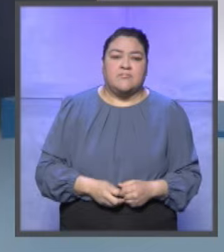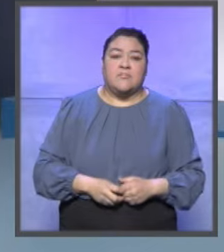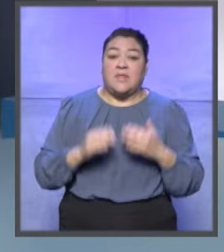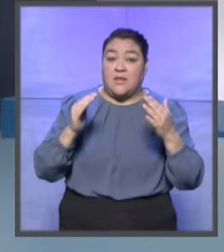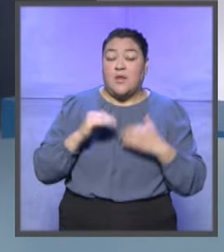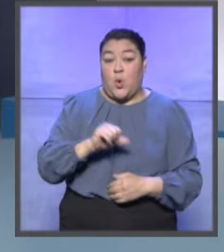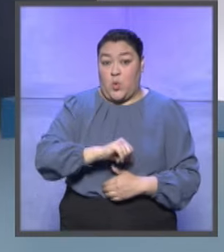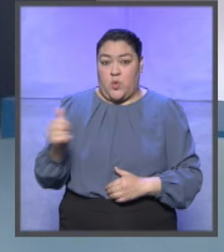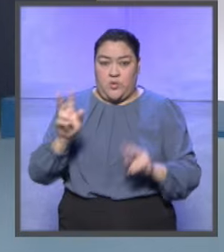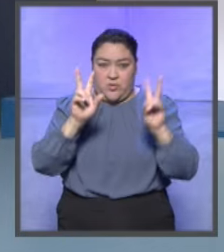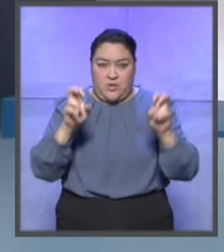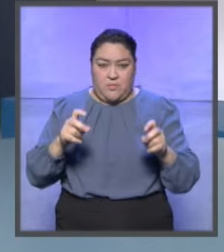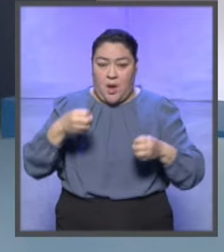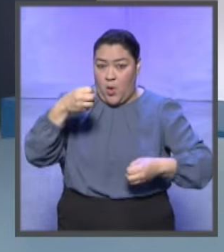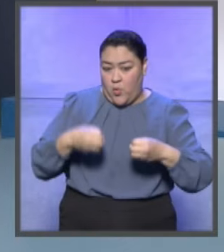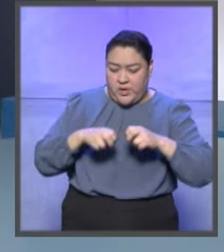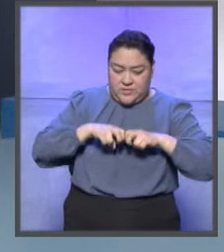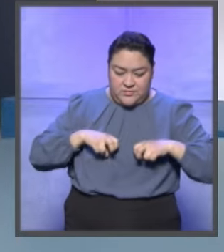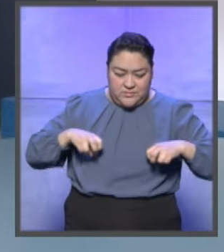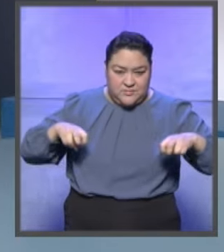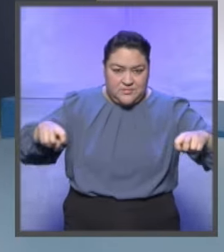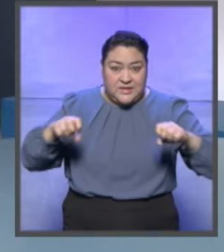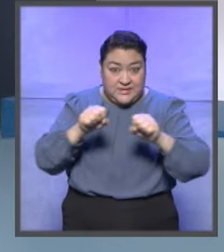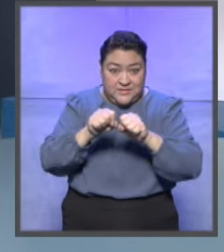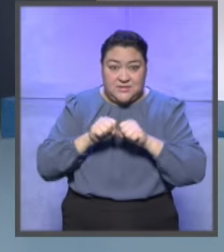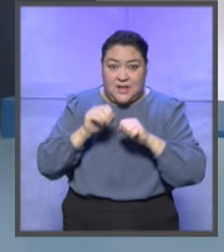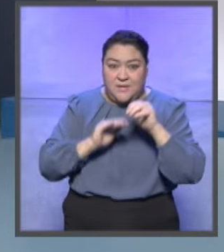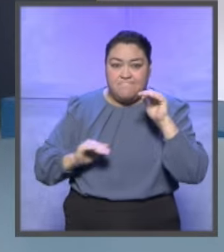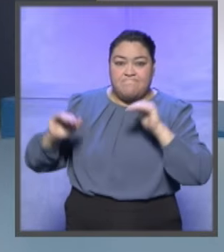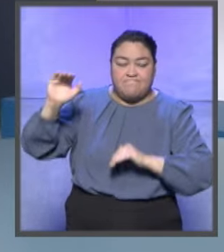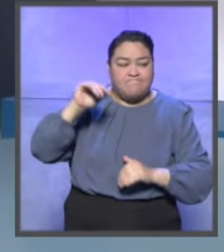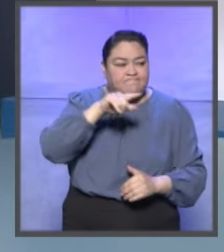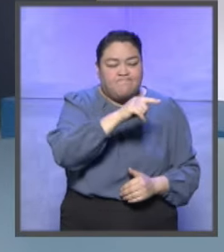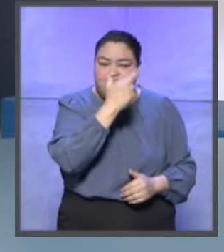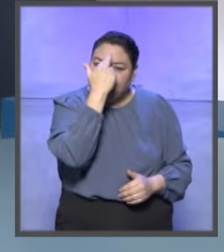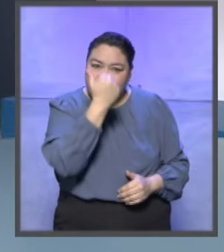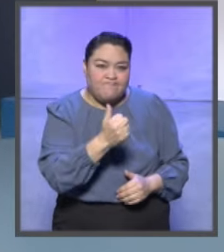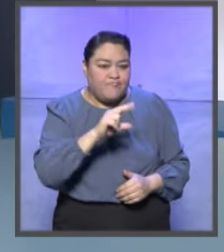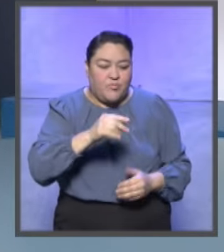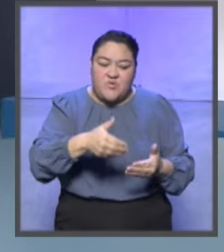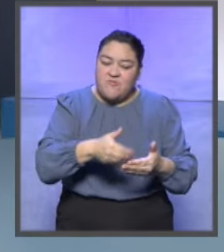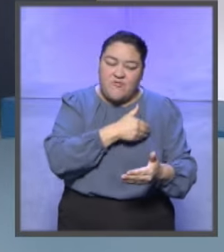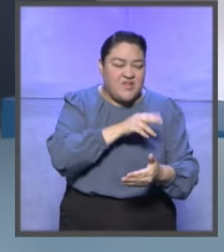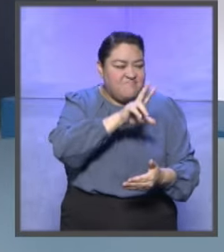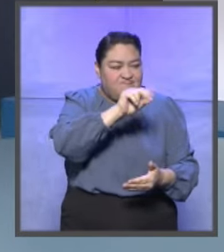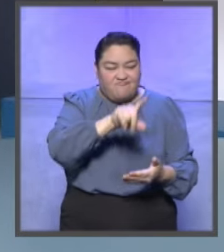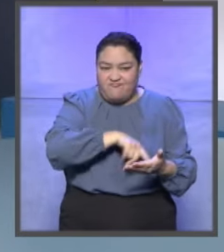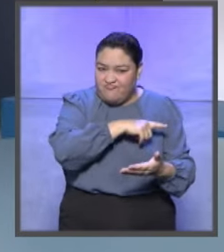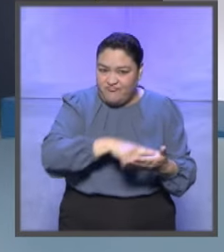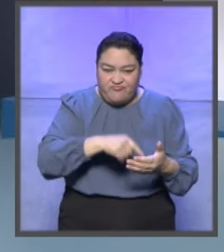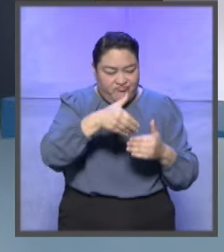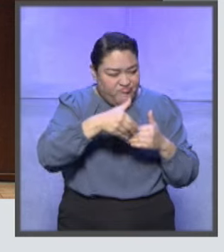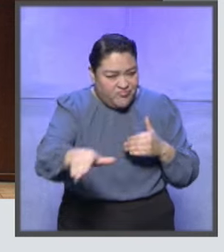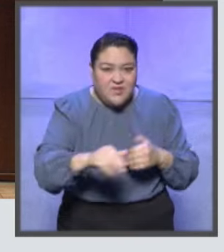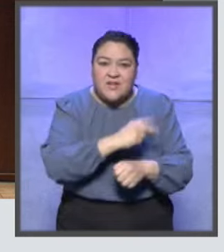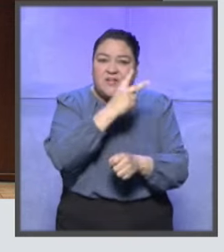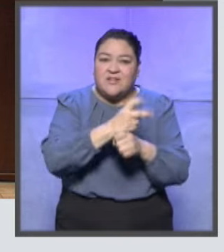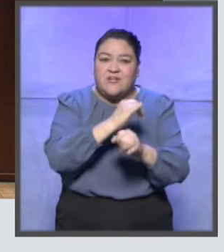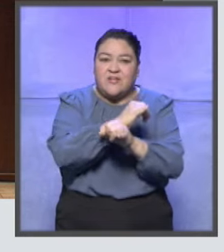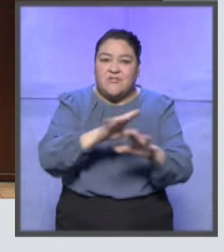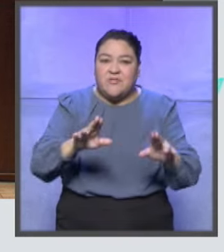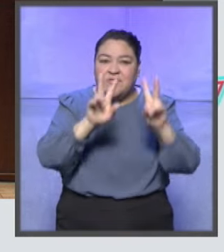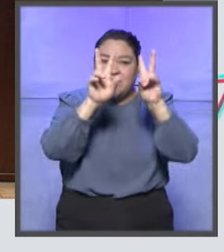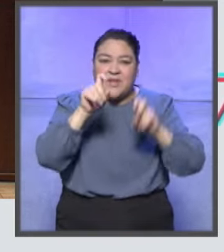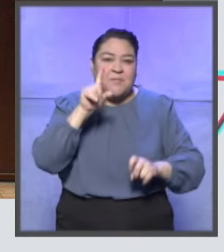En otros temas, las y los magistrados de la Sala Superior invalidaron y dejaron sin efectos por unanimidad de votos el segundo